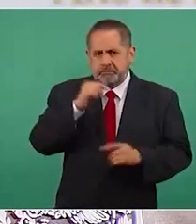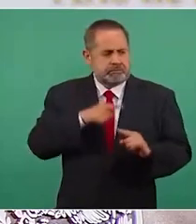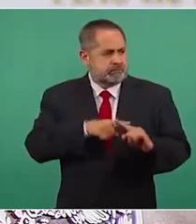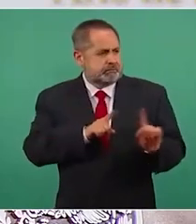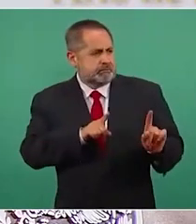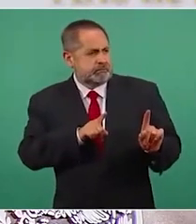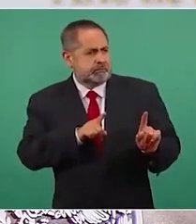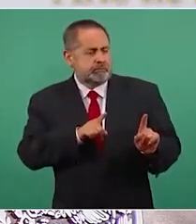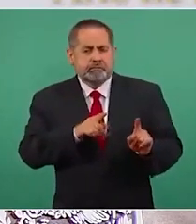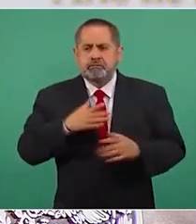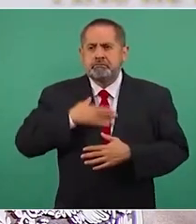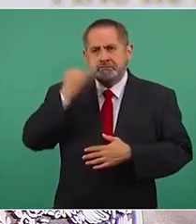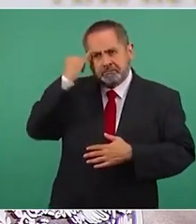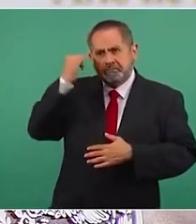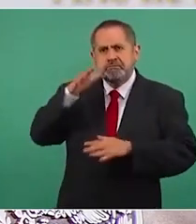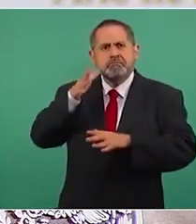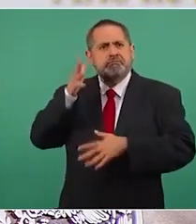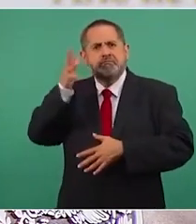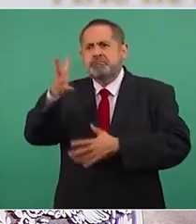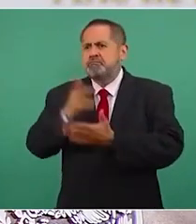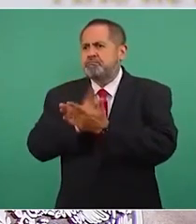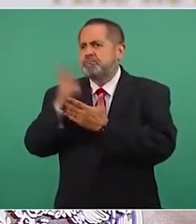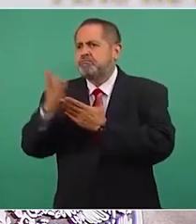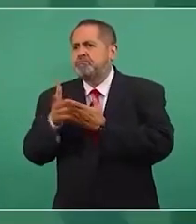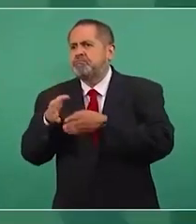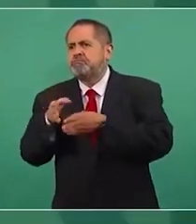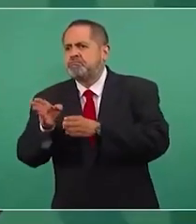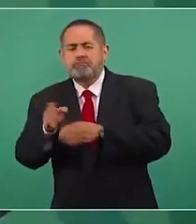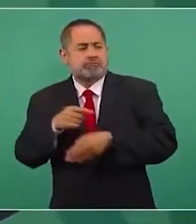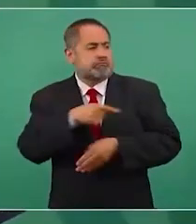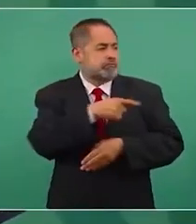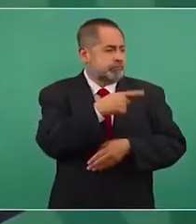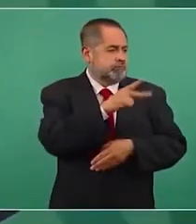proyectos distintos y contrapuestos de nación